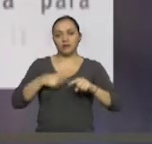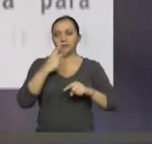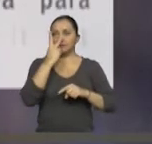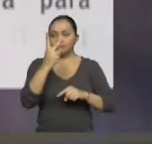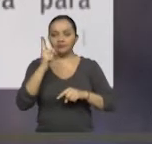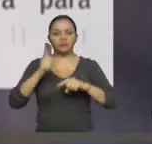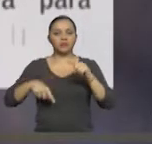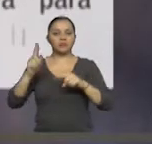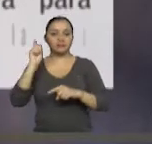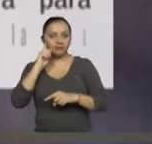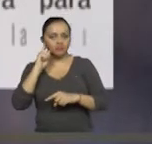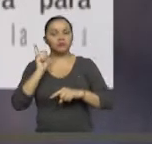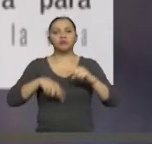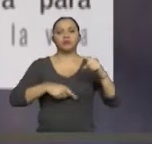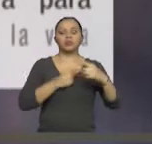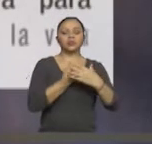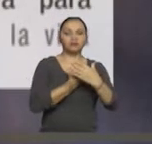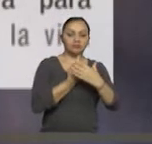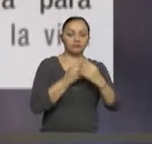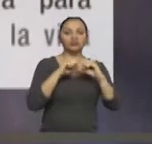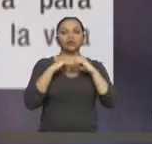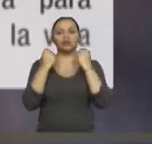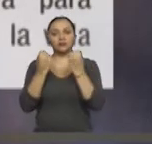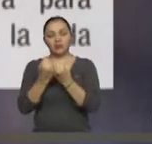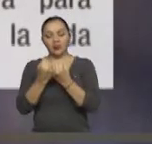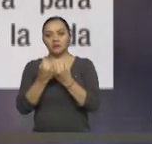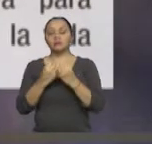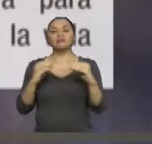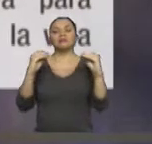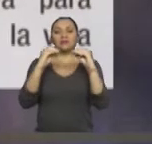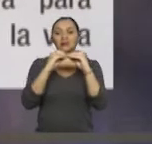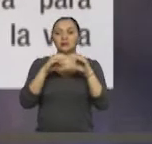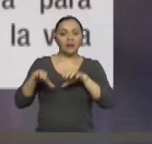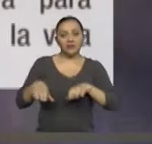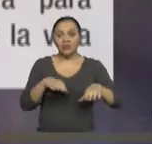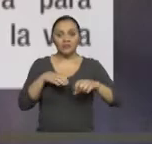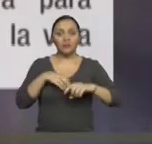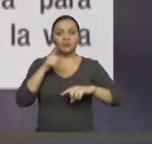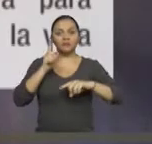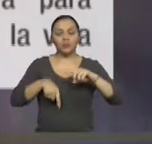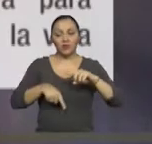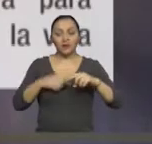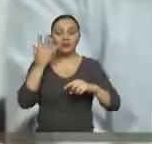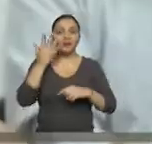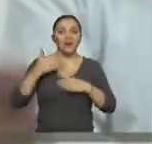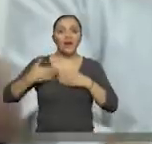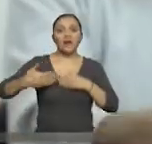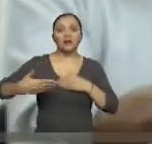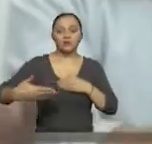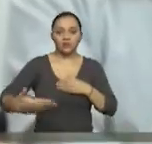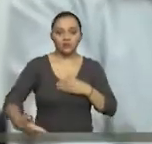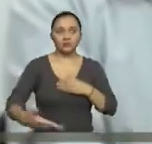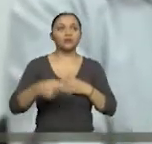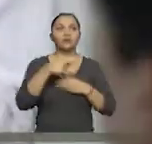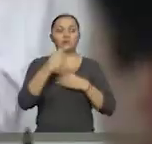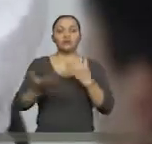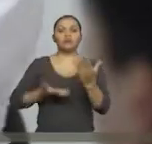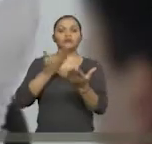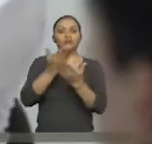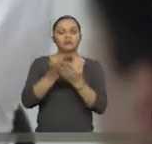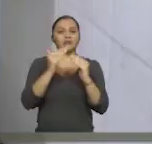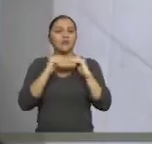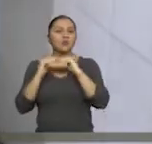psicológica y asociativa para ejercer una o más actividades de la vida diaria en una proporción